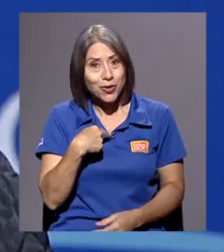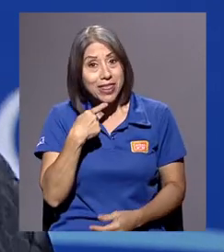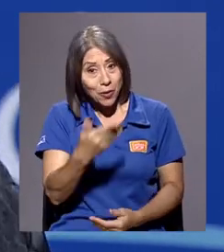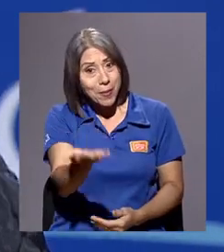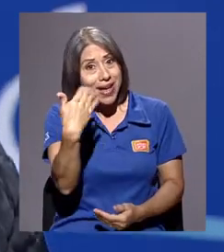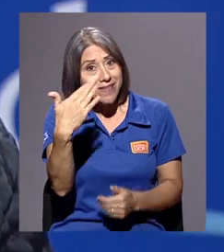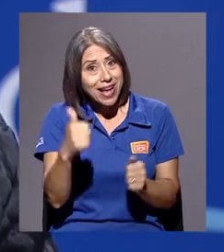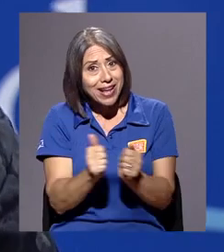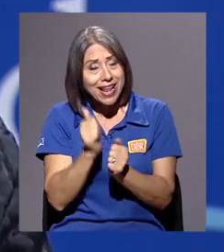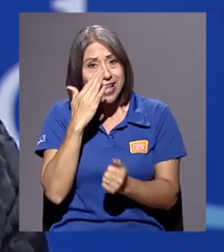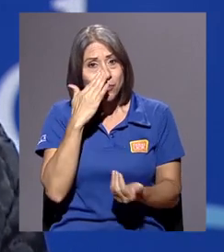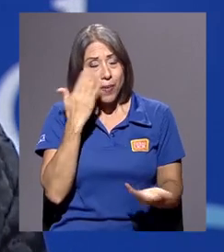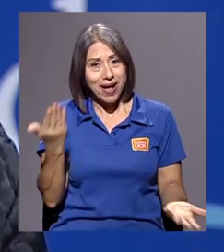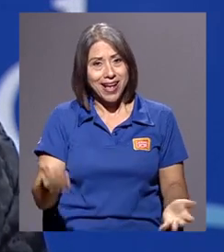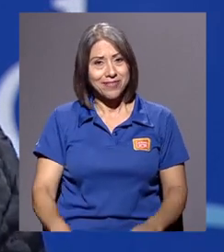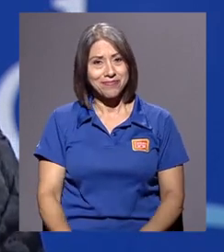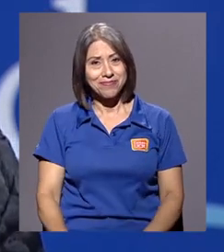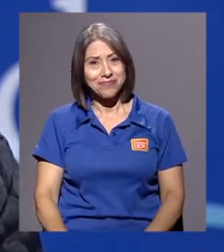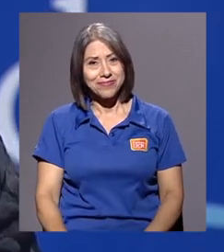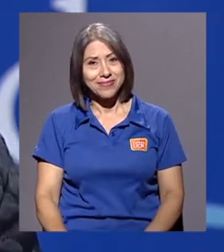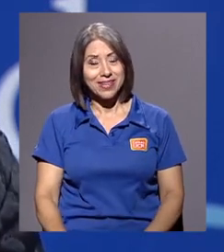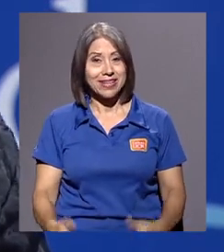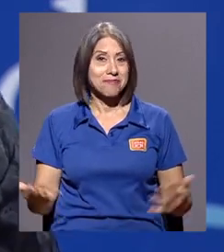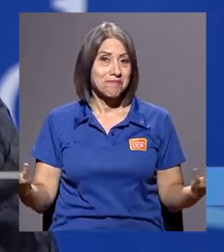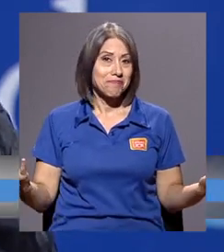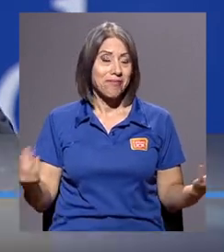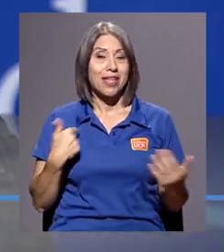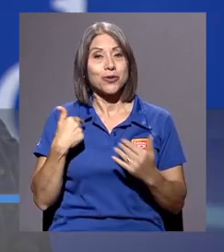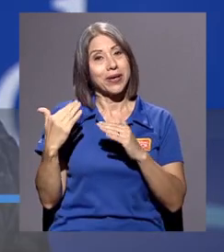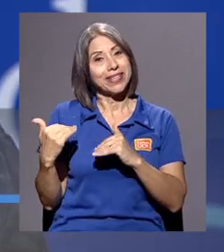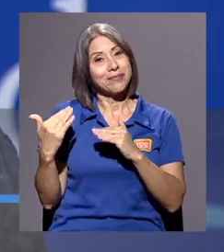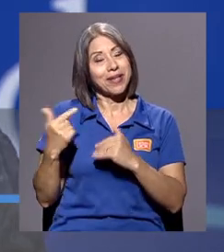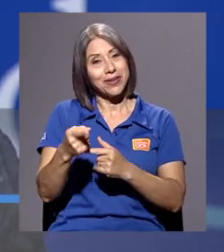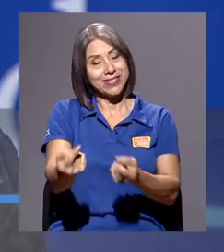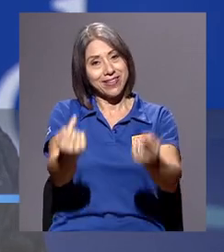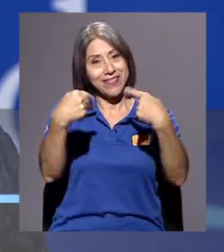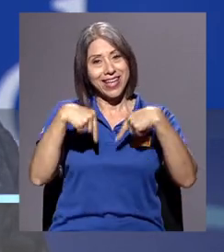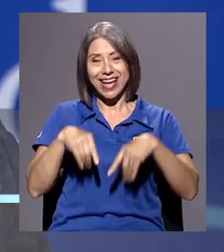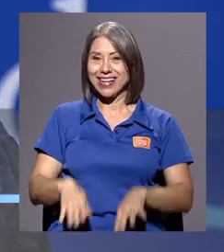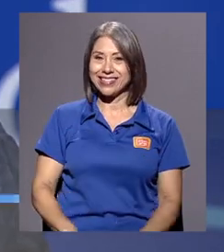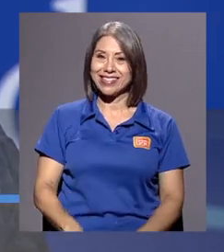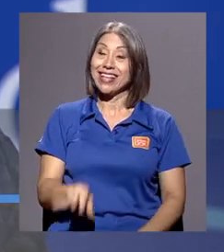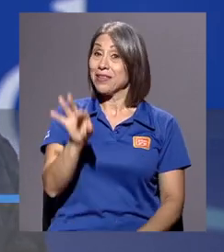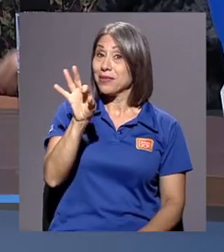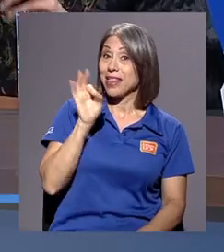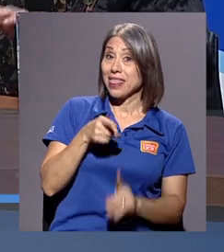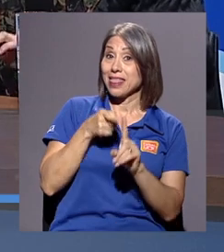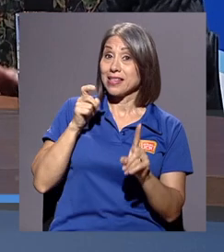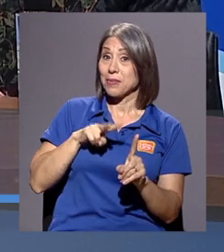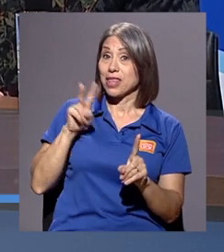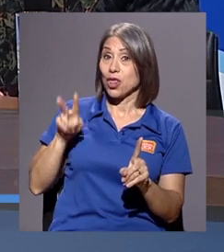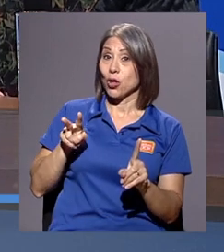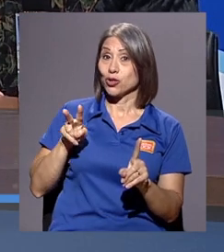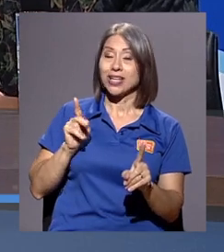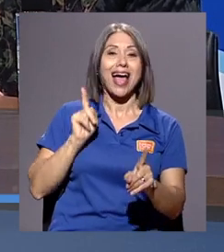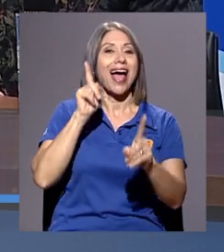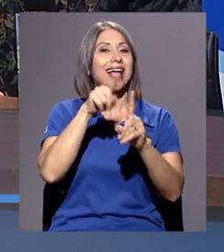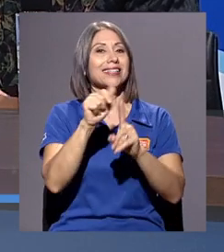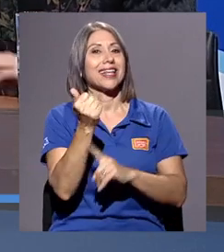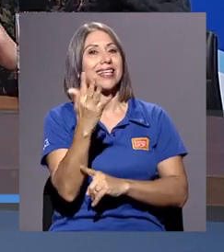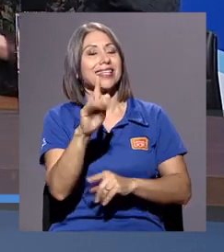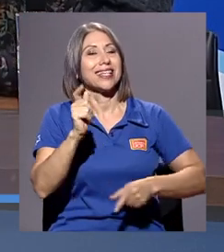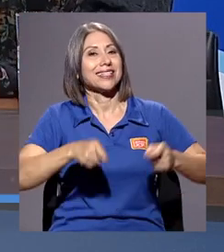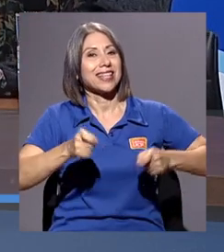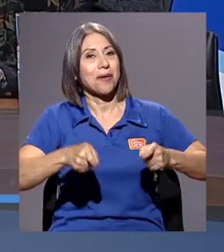venga, traiga a su mamá. Claro. Y, entonces, nada, espero que vengan. Invitarlos, entonces. Estamos del 22 al